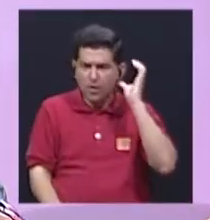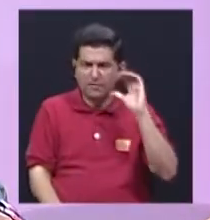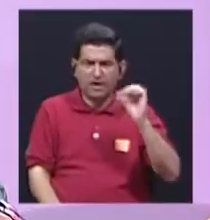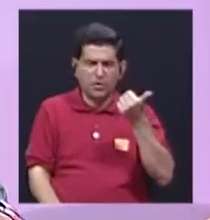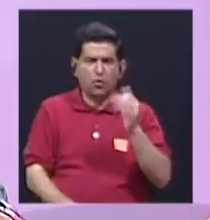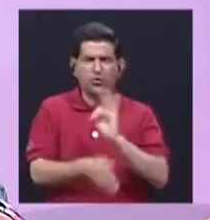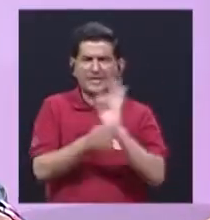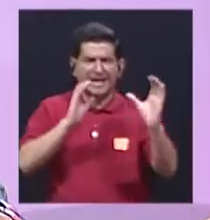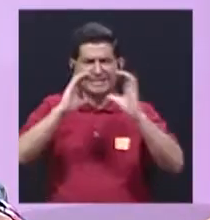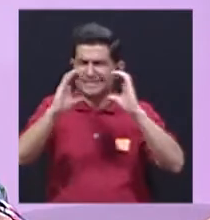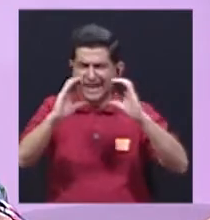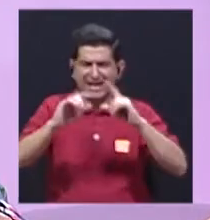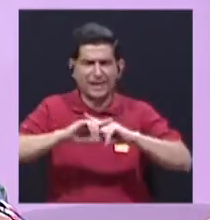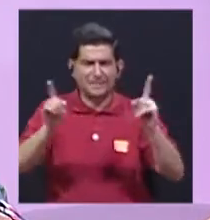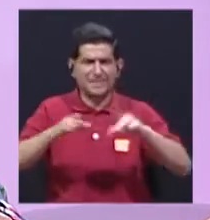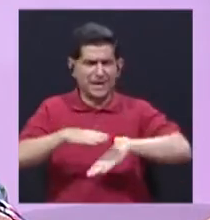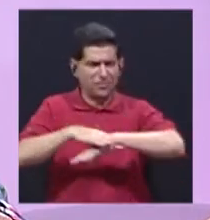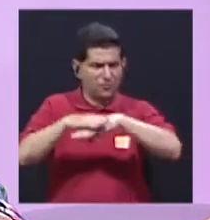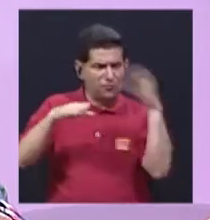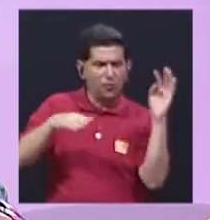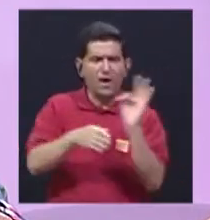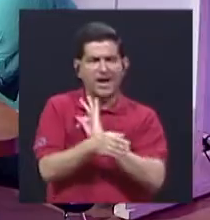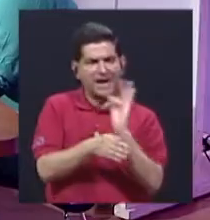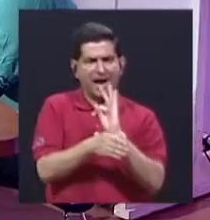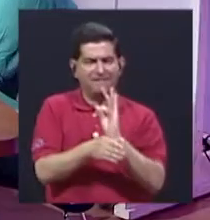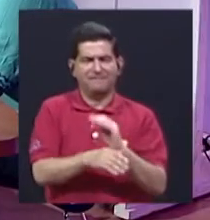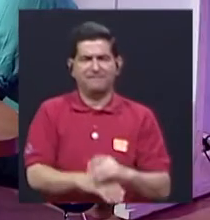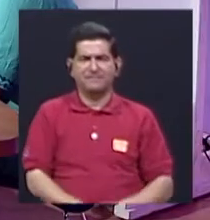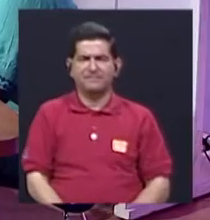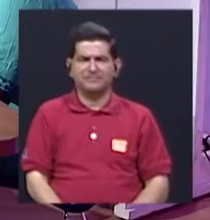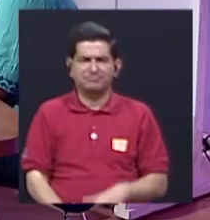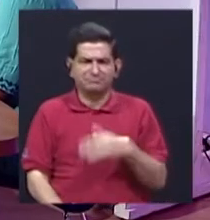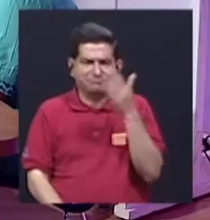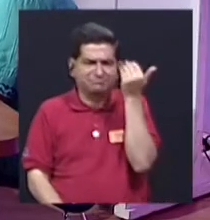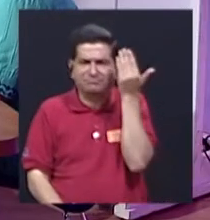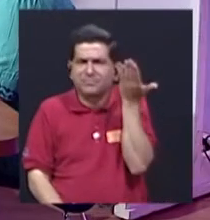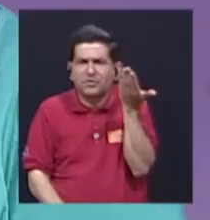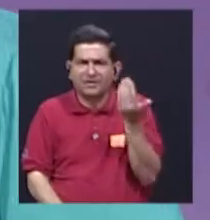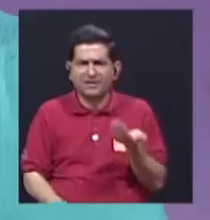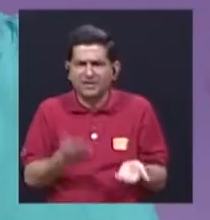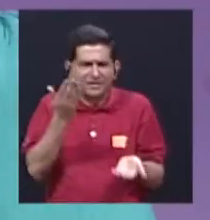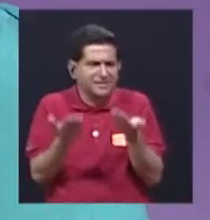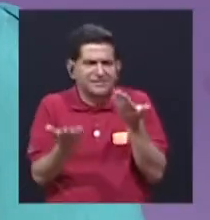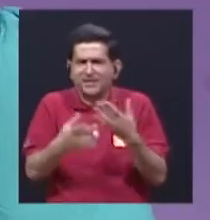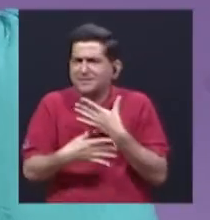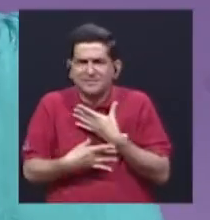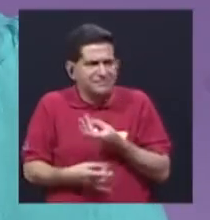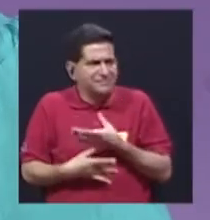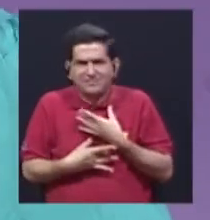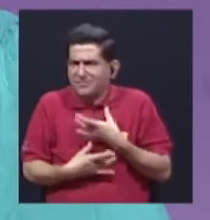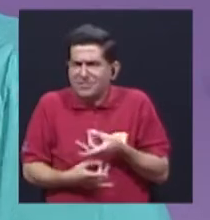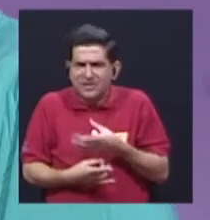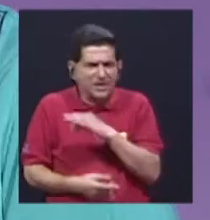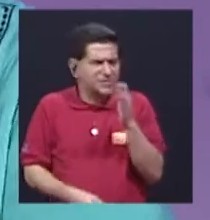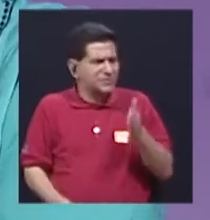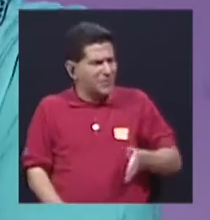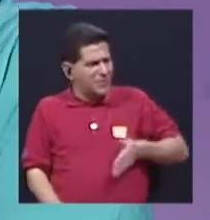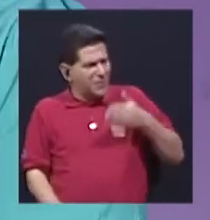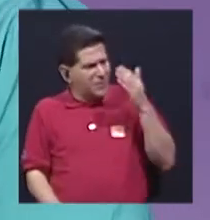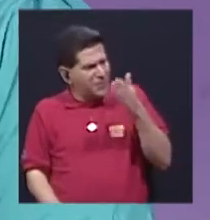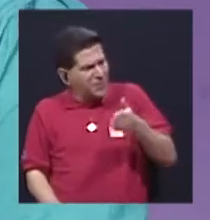de telecomunicaciones, pero entonces está por fuera la televisión. ¿Por qué no ha habido, no sé, interés o por qué tanta lentitud